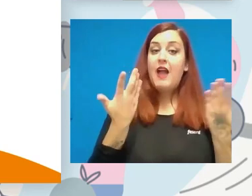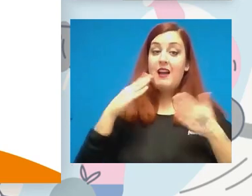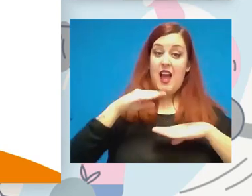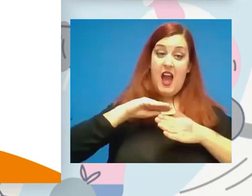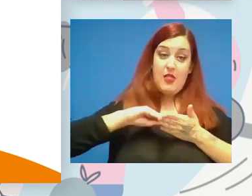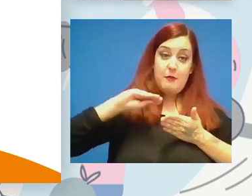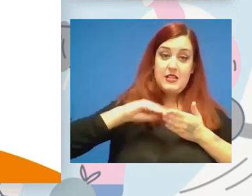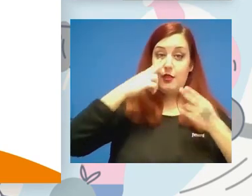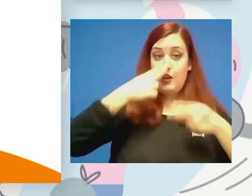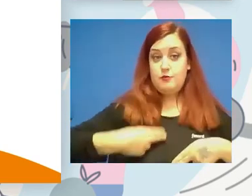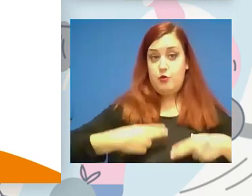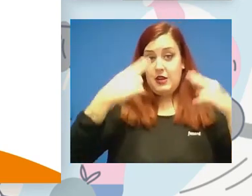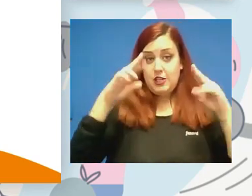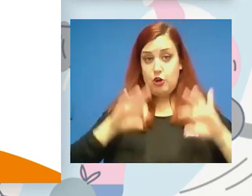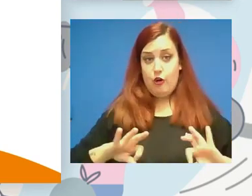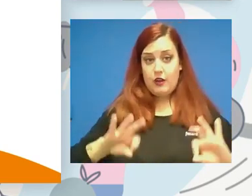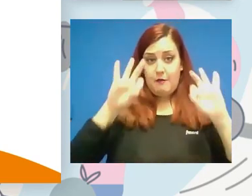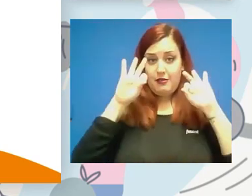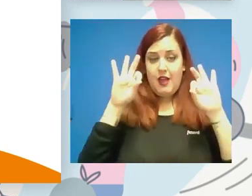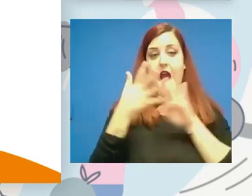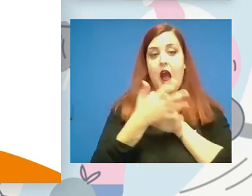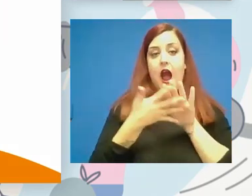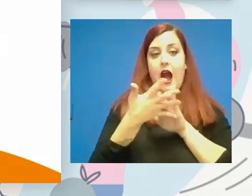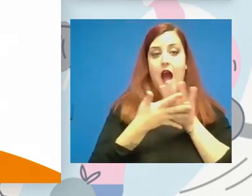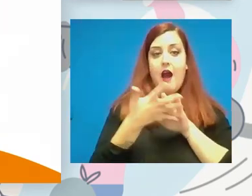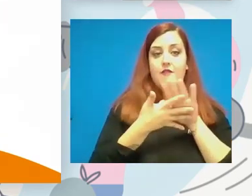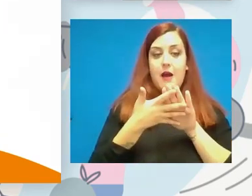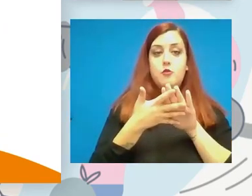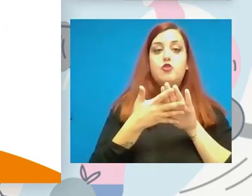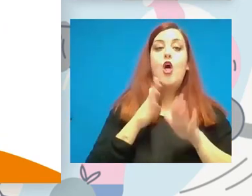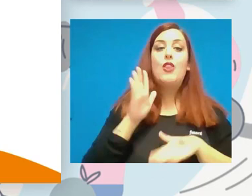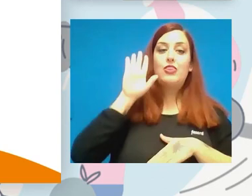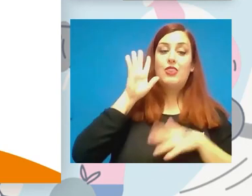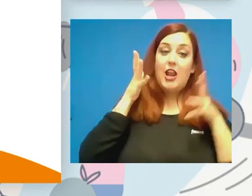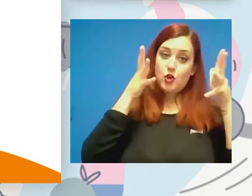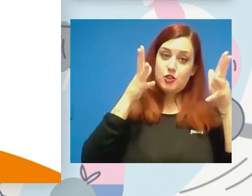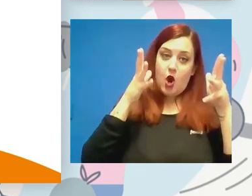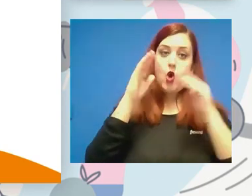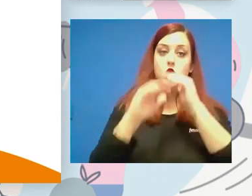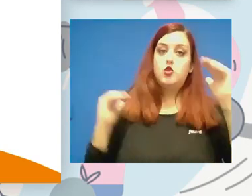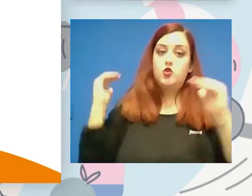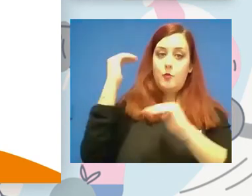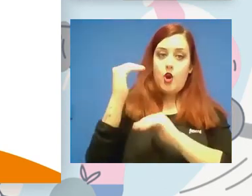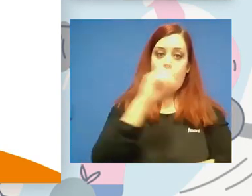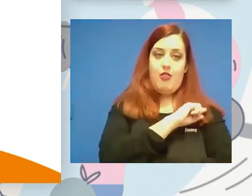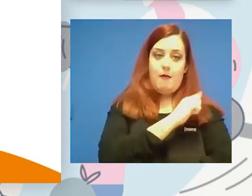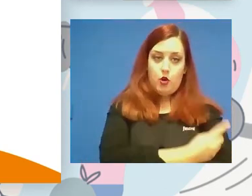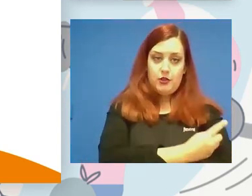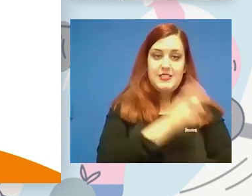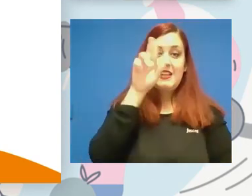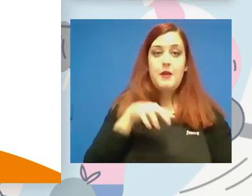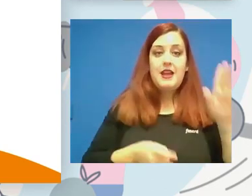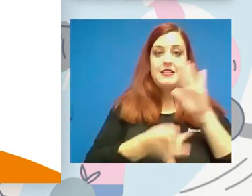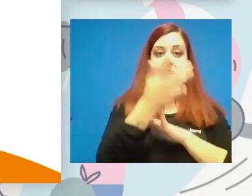públicas, pero concretamente sabemos que se refiere al Consejo Superior de Deportes, y concretamente que se establezcan líneas